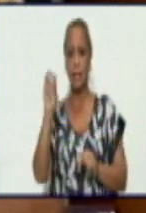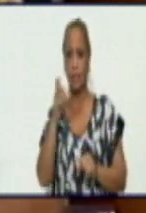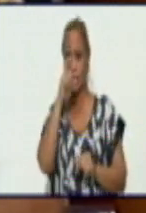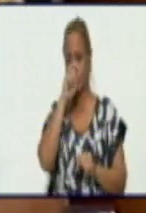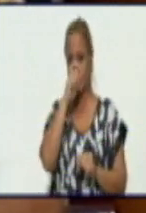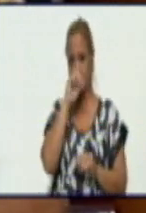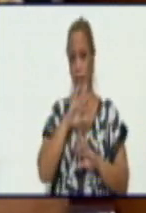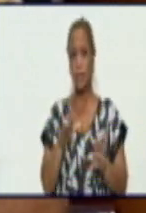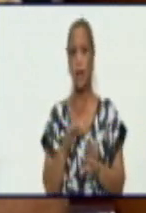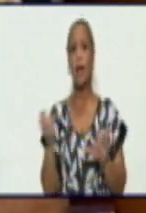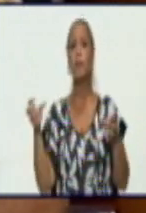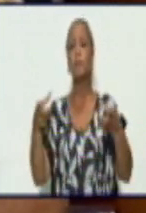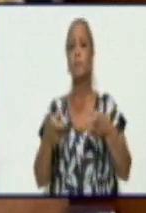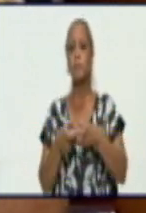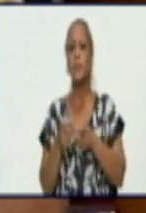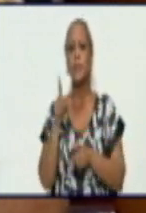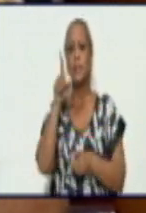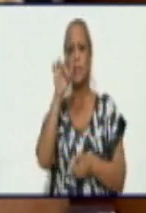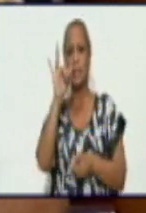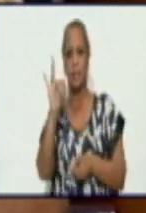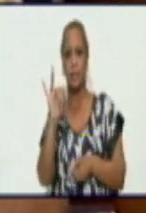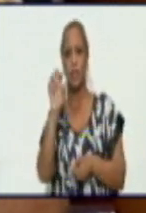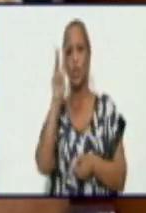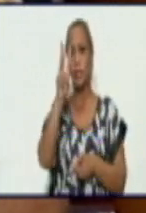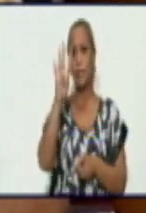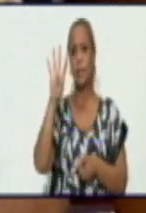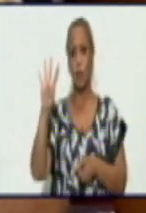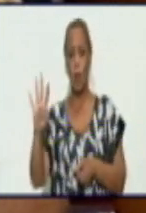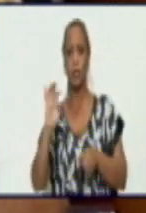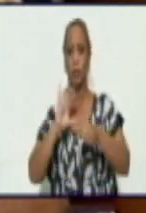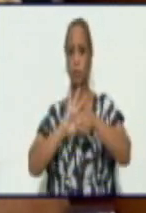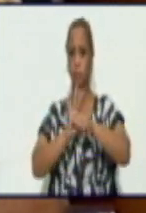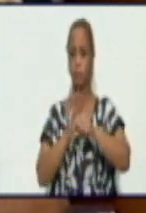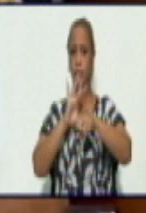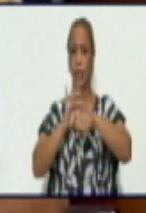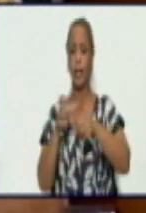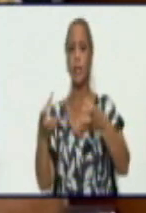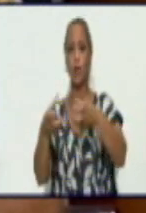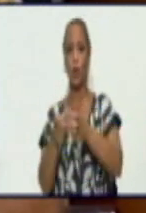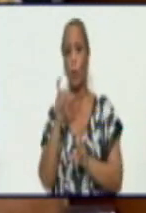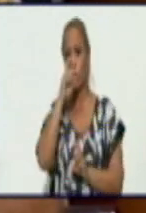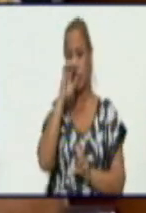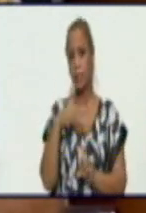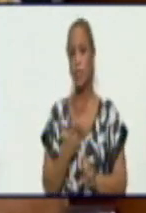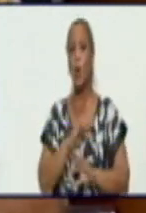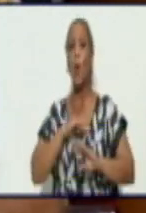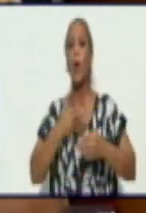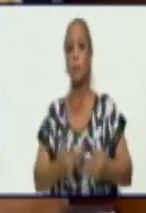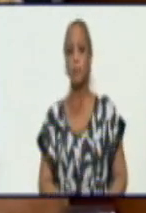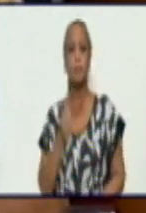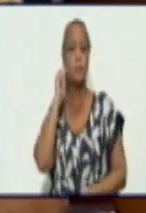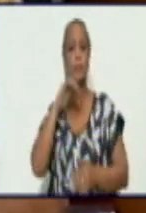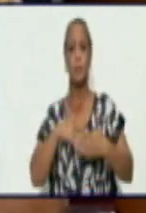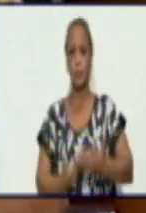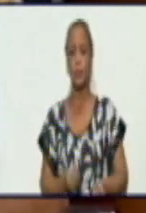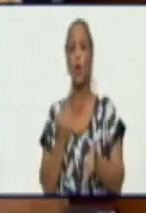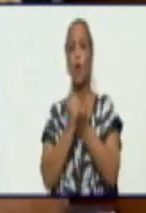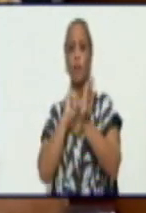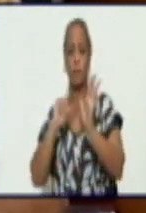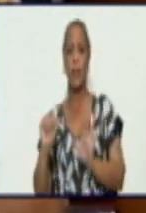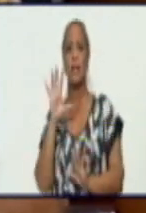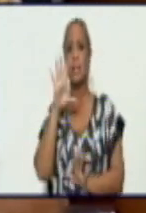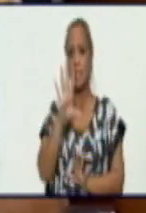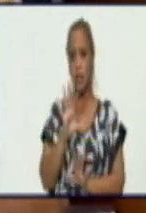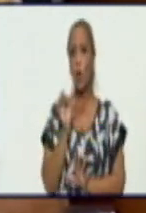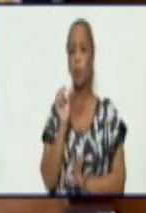734 en la epidemia en este grupo de edades. Una gestante resultó confirmada. Hay 5 activas